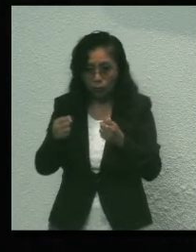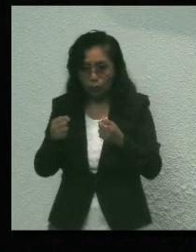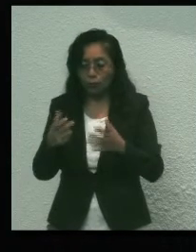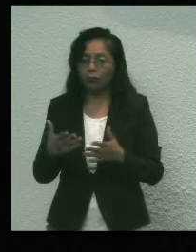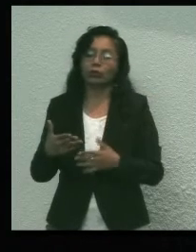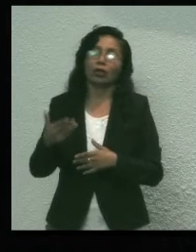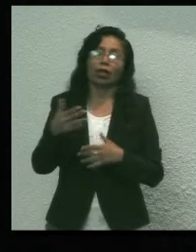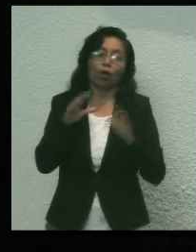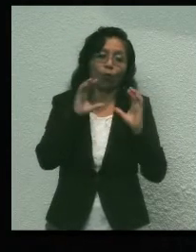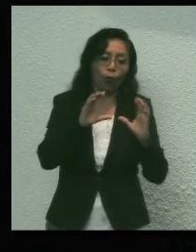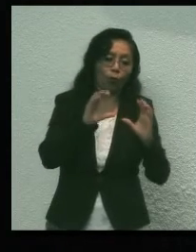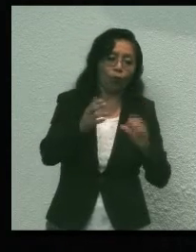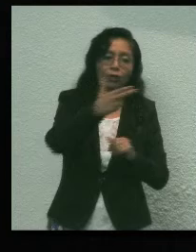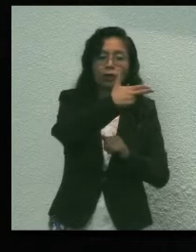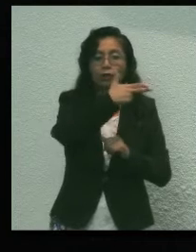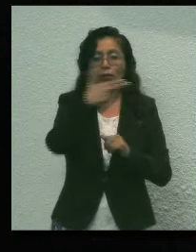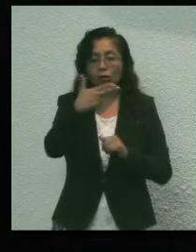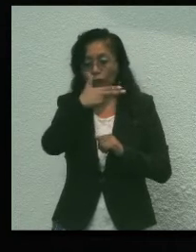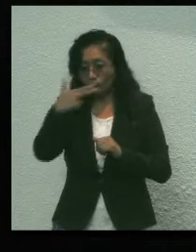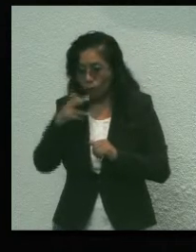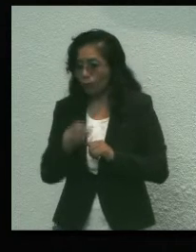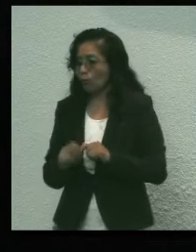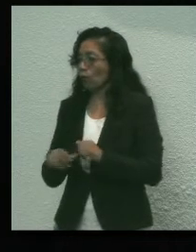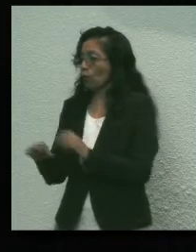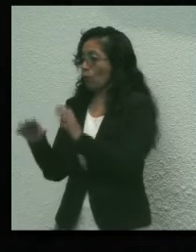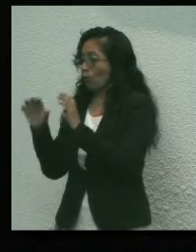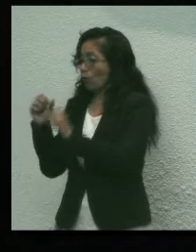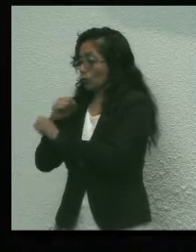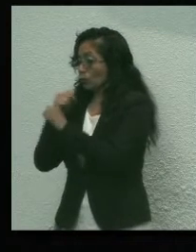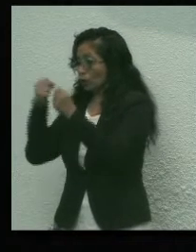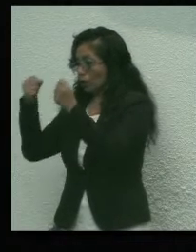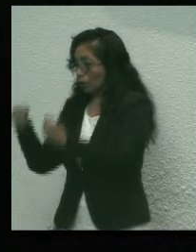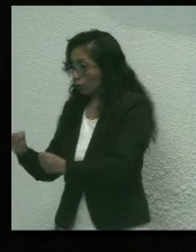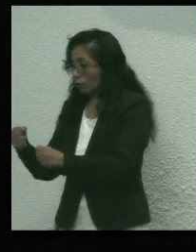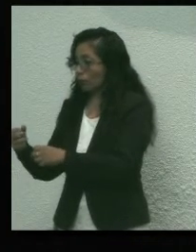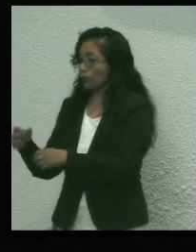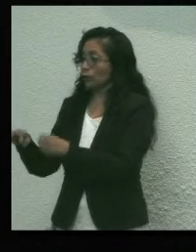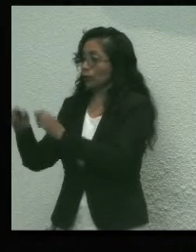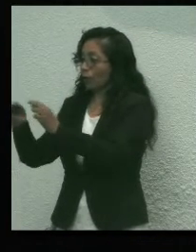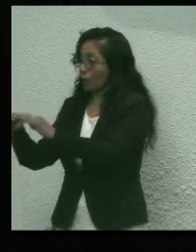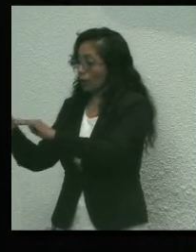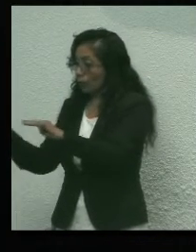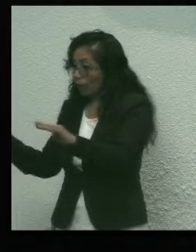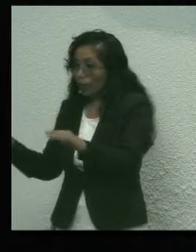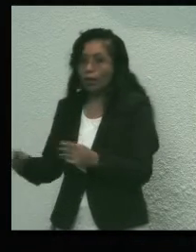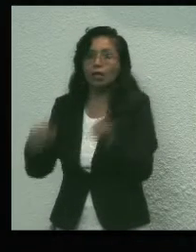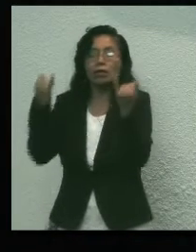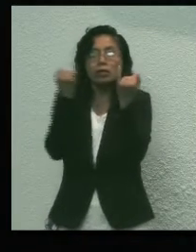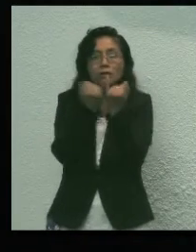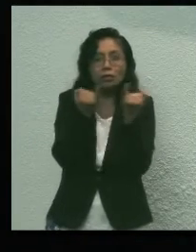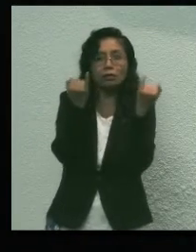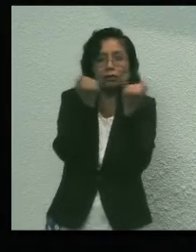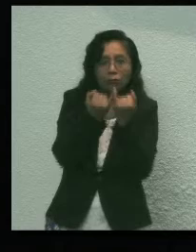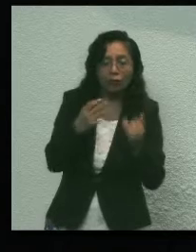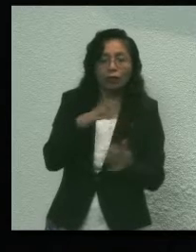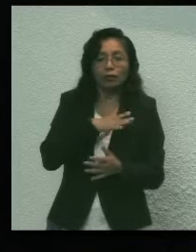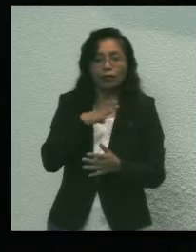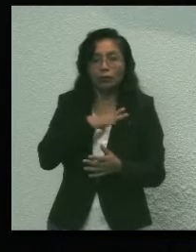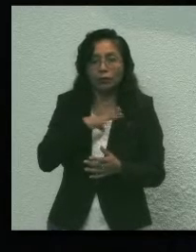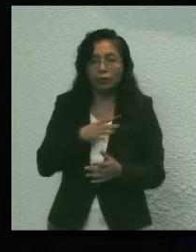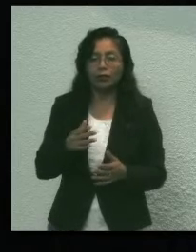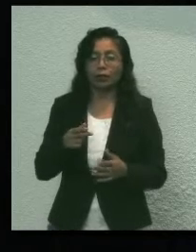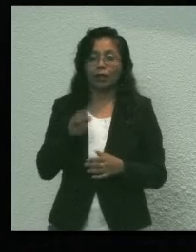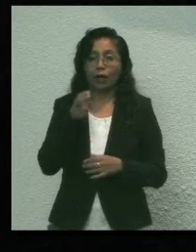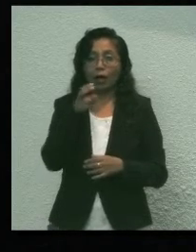hotelera, o protegen a nuestras playas, debemos cuanto antes generar esquemas que le den seguridad a quienes gracias